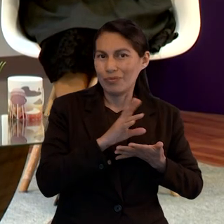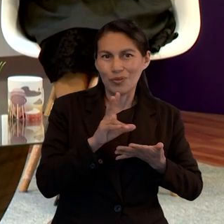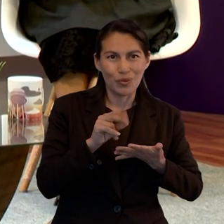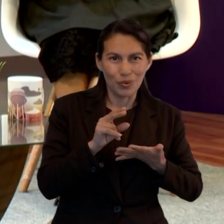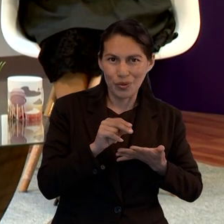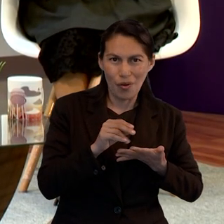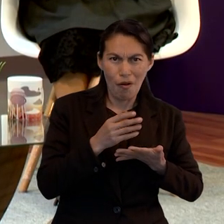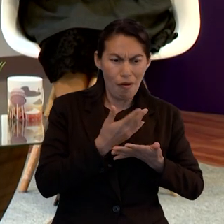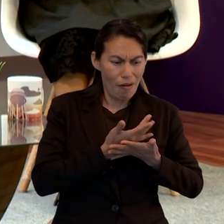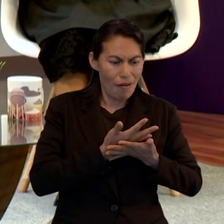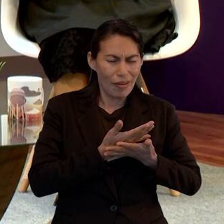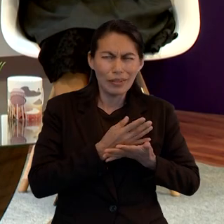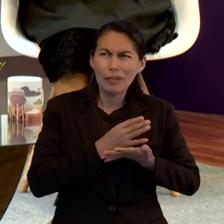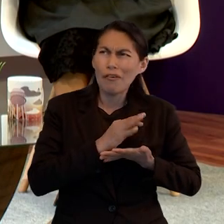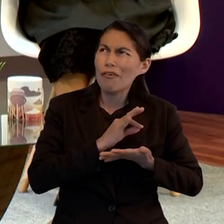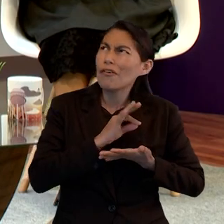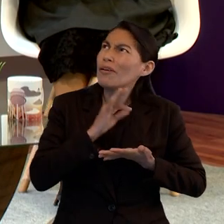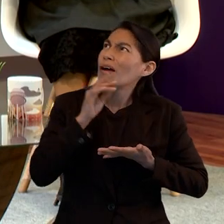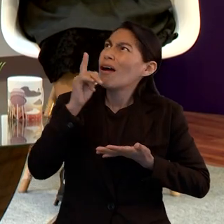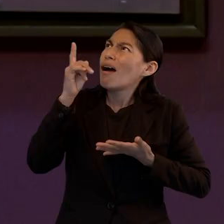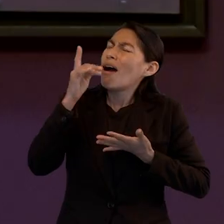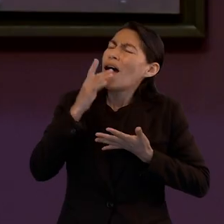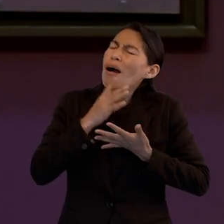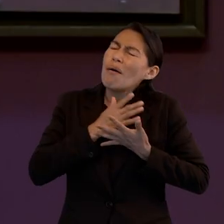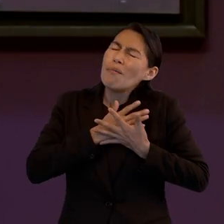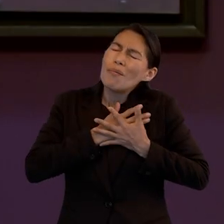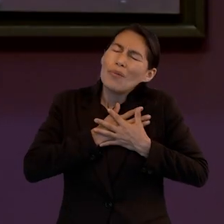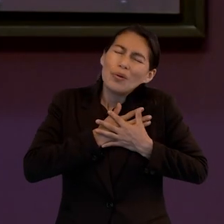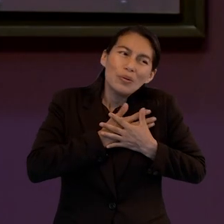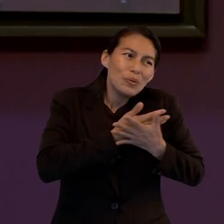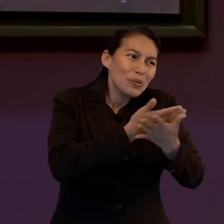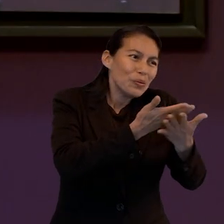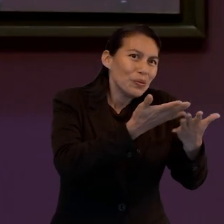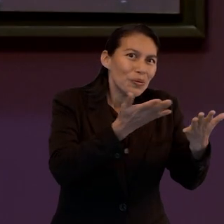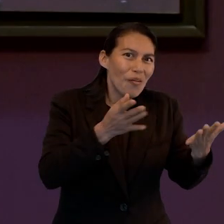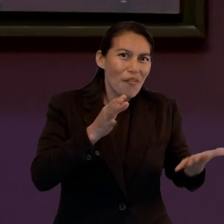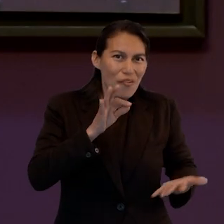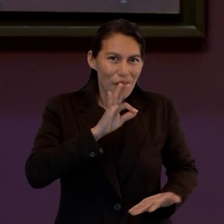mediante la fe expresada en actos de amor.